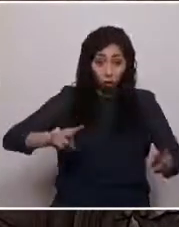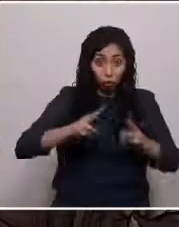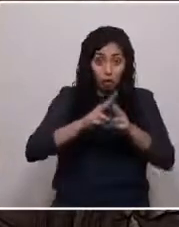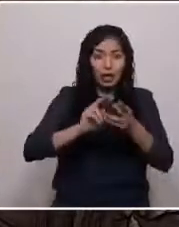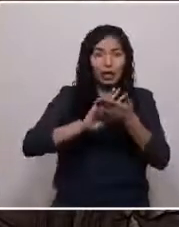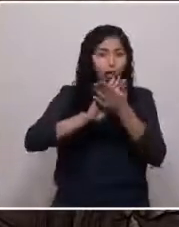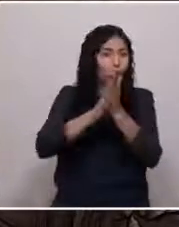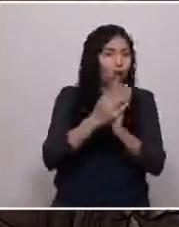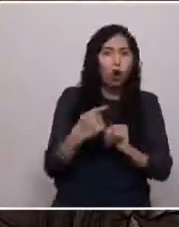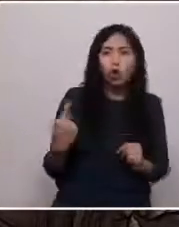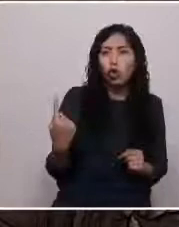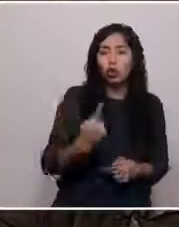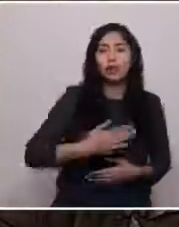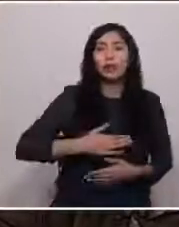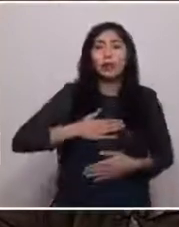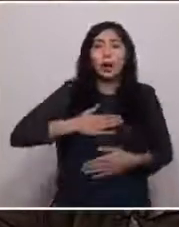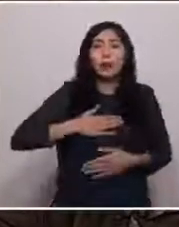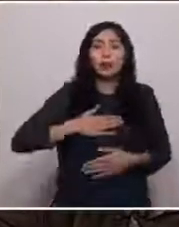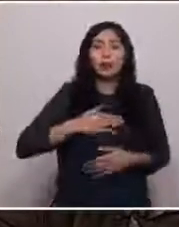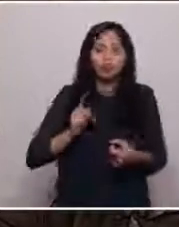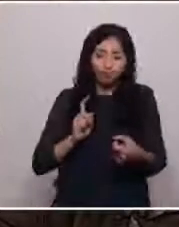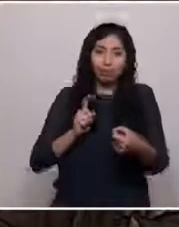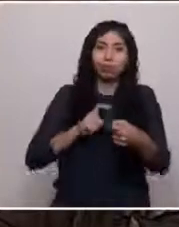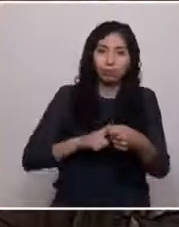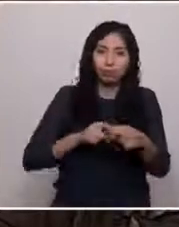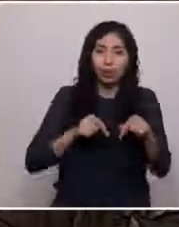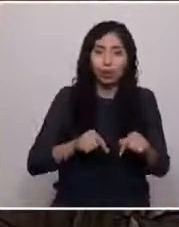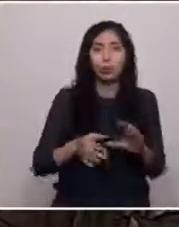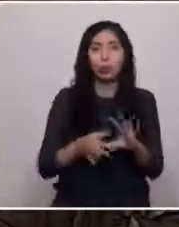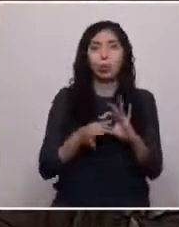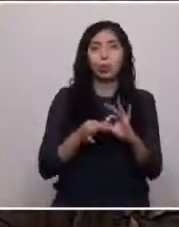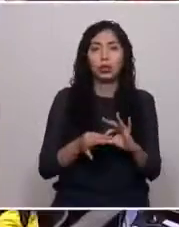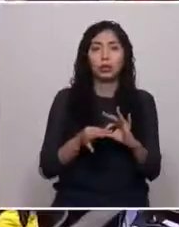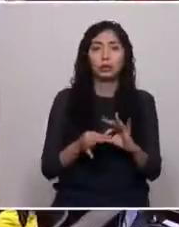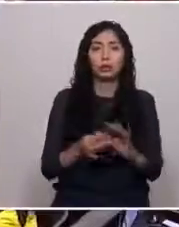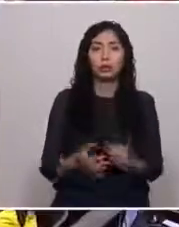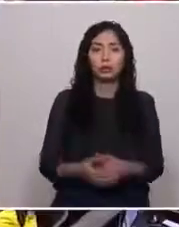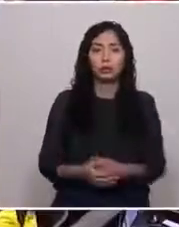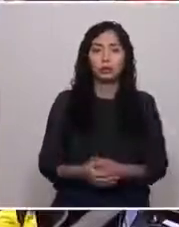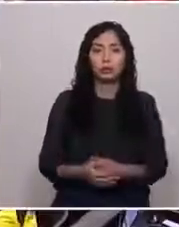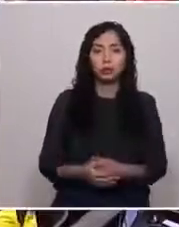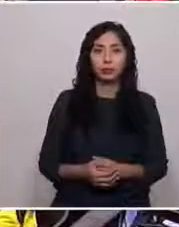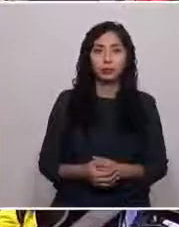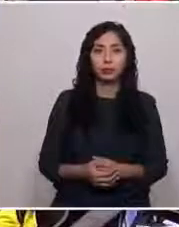sentirnos acogidos. Muchas gracias. Aplausos Aplausos Aplausos Aplausos